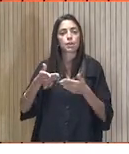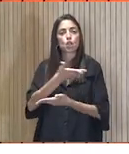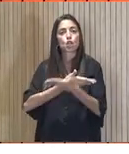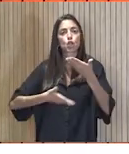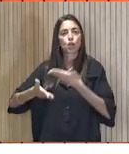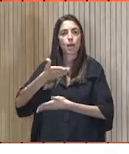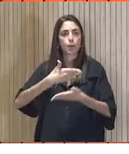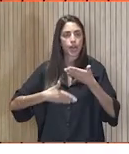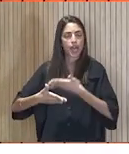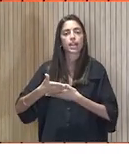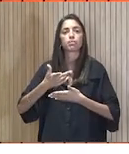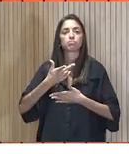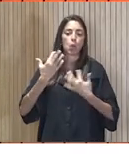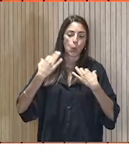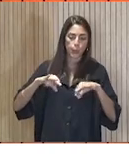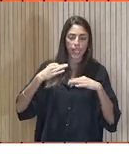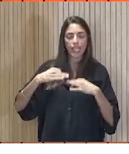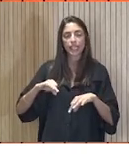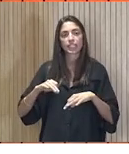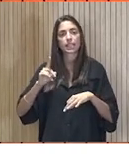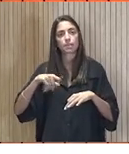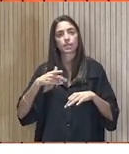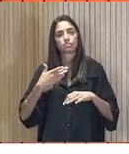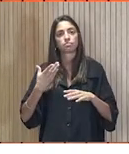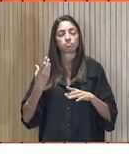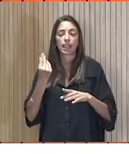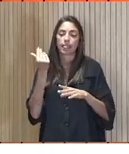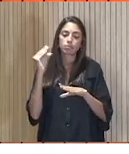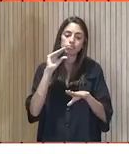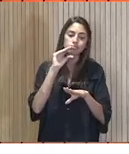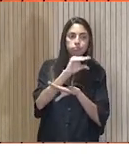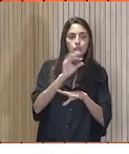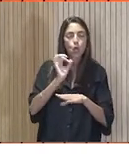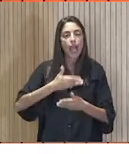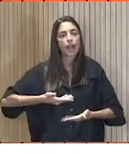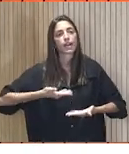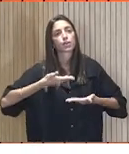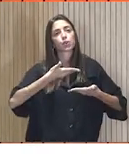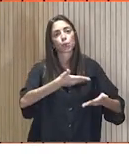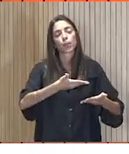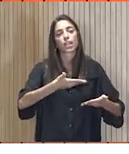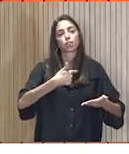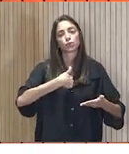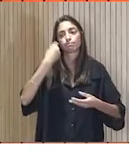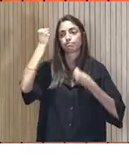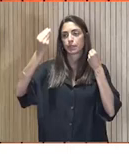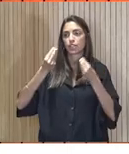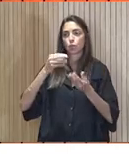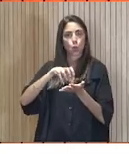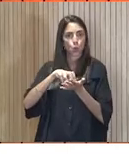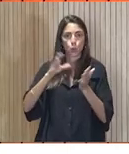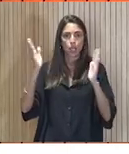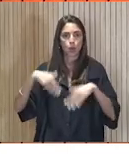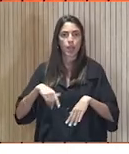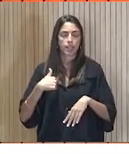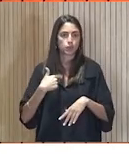modestamente, pues con una aportación, con una ayuda, que creo que sin duda se queda corta para